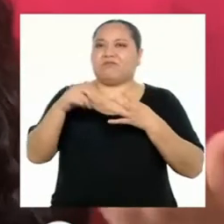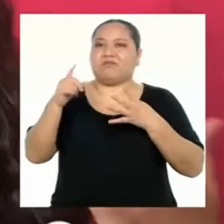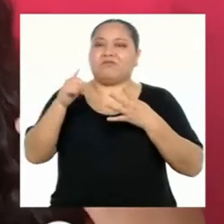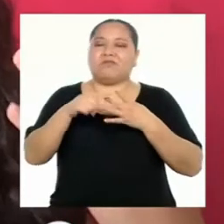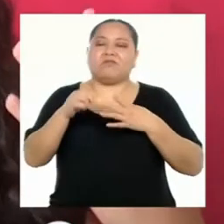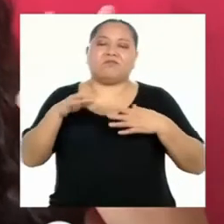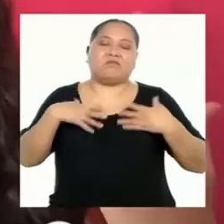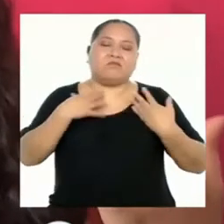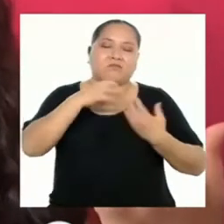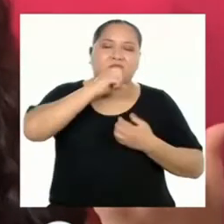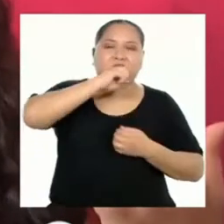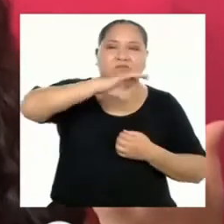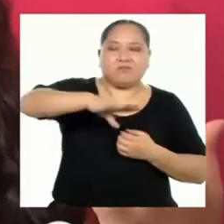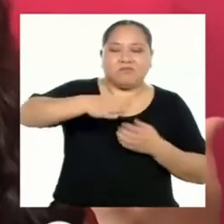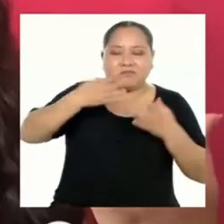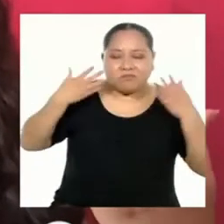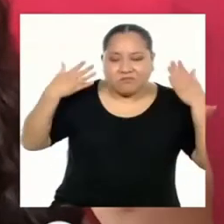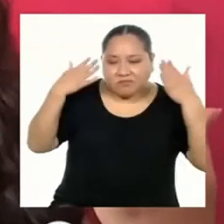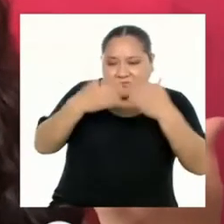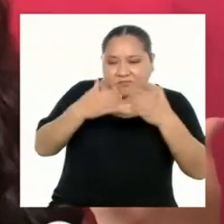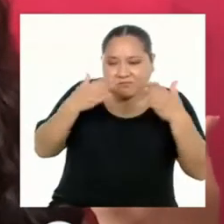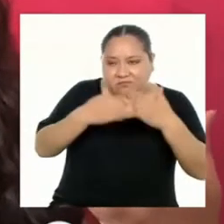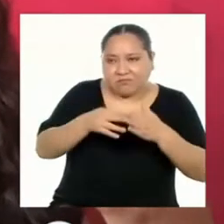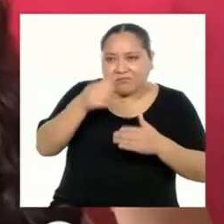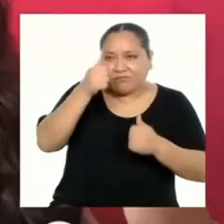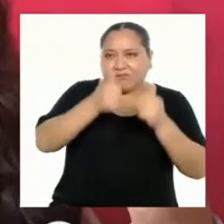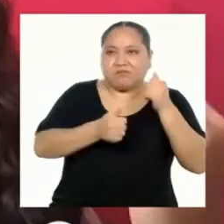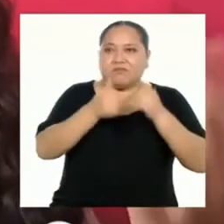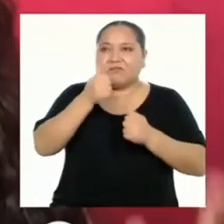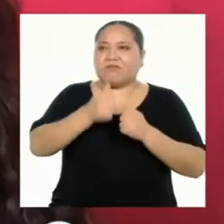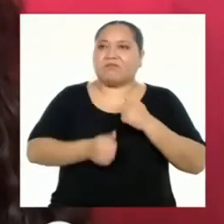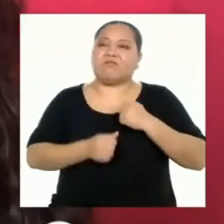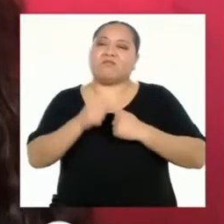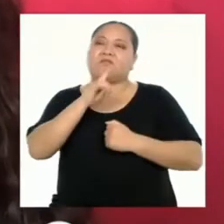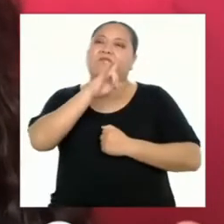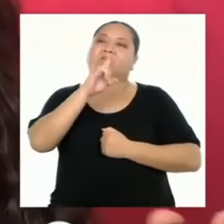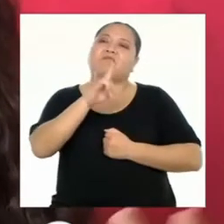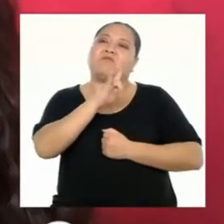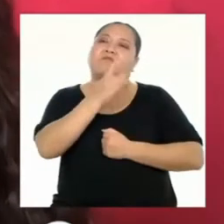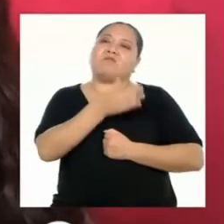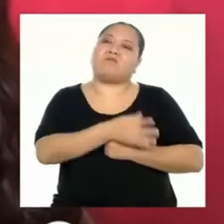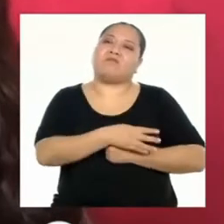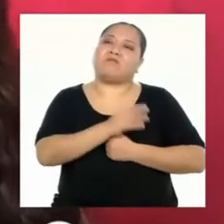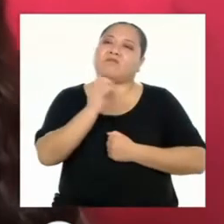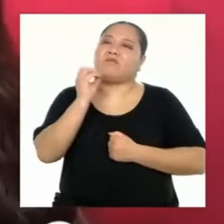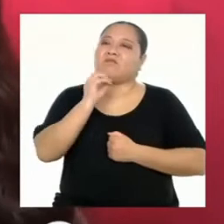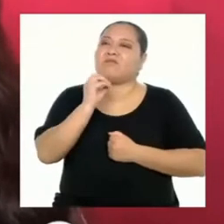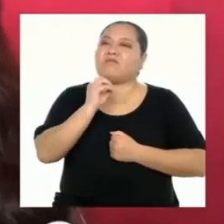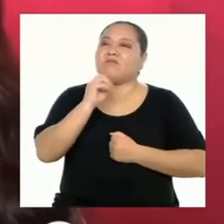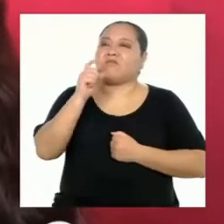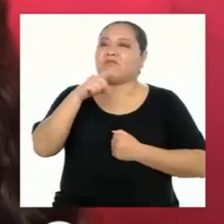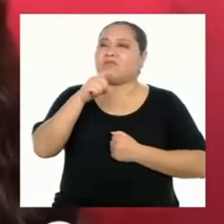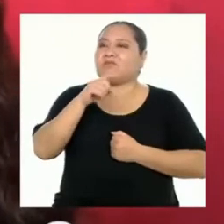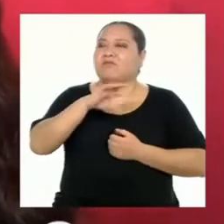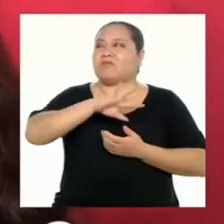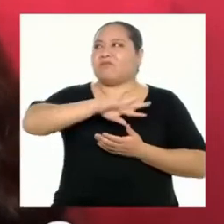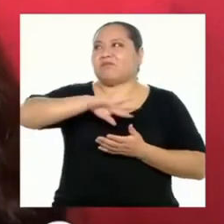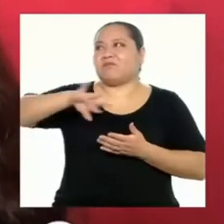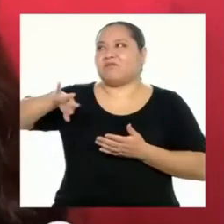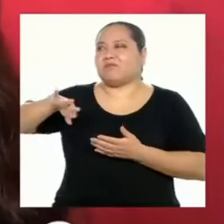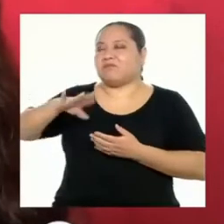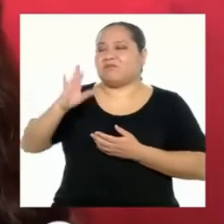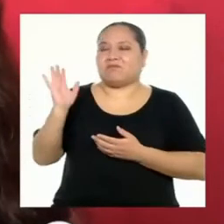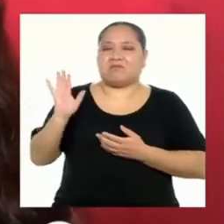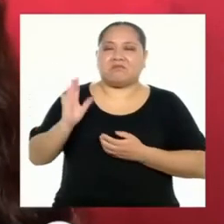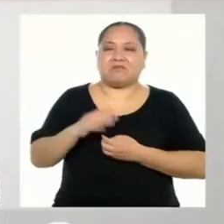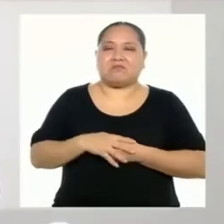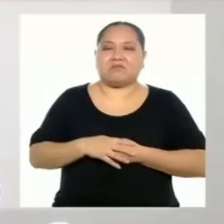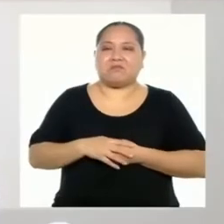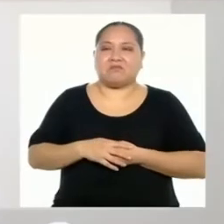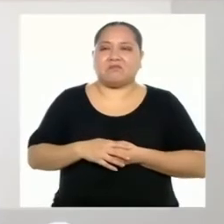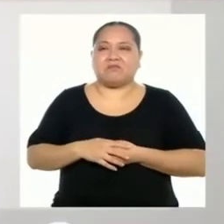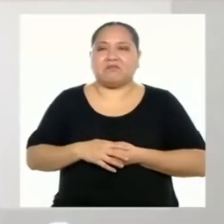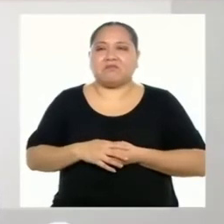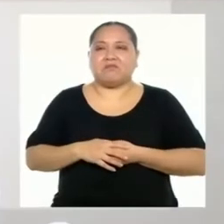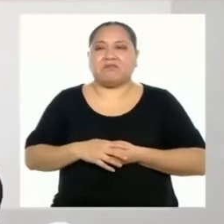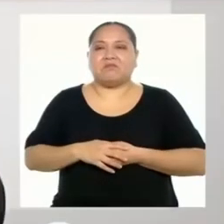¿podemos indicar específicamente la estrategia que vamos a utilizar o la dejamos de manera abierta?